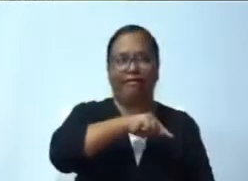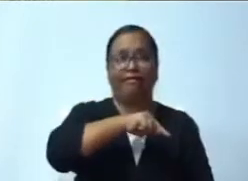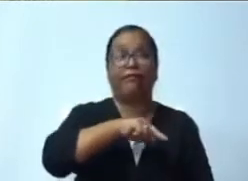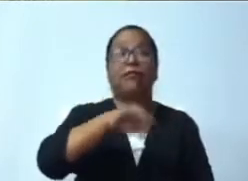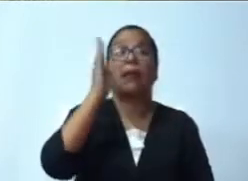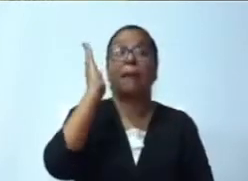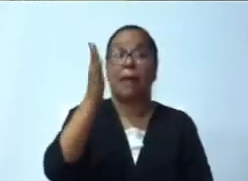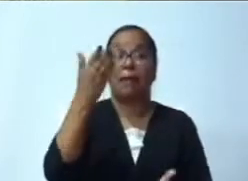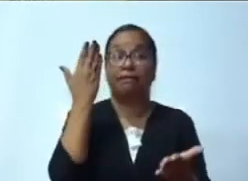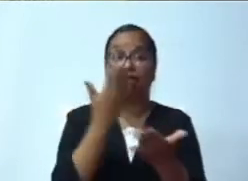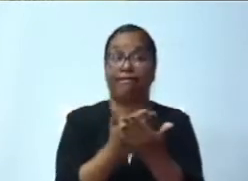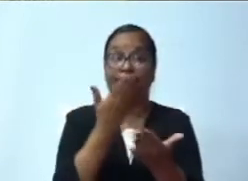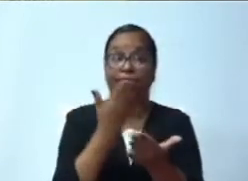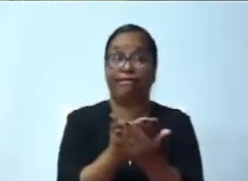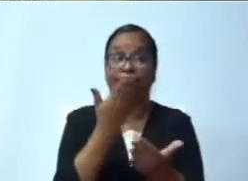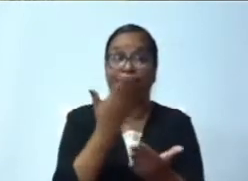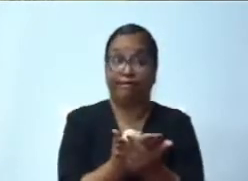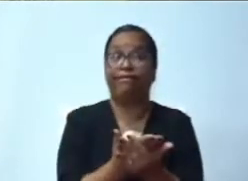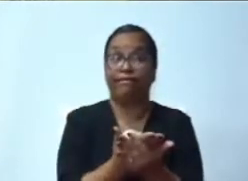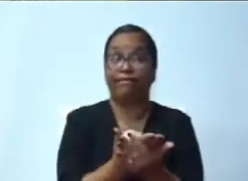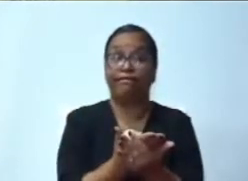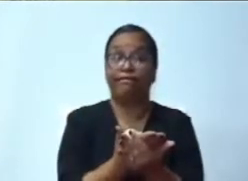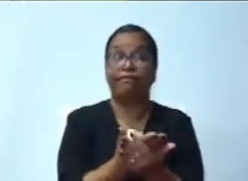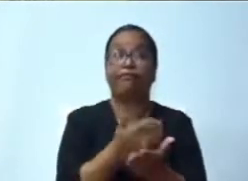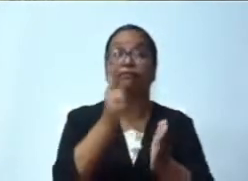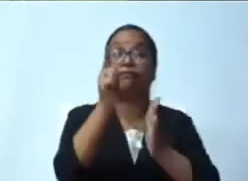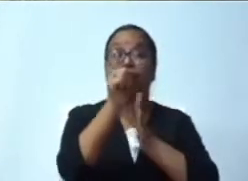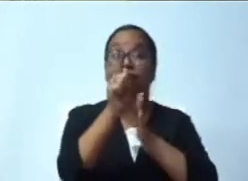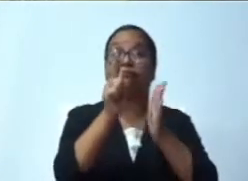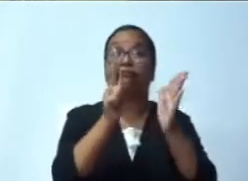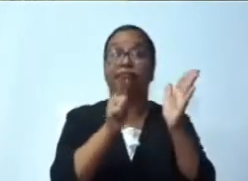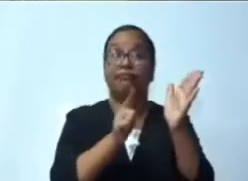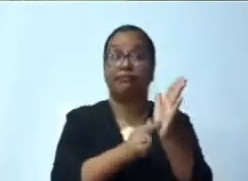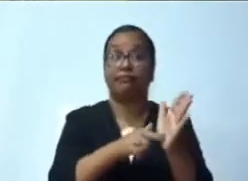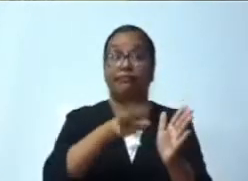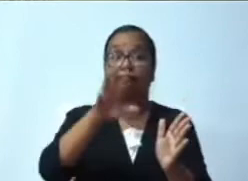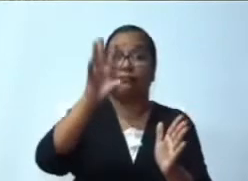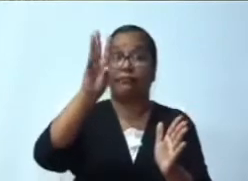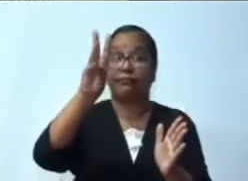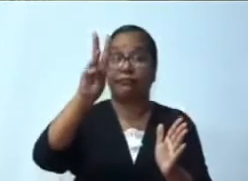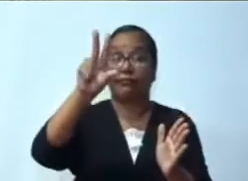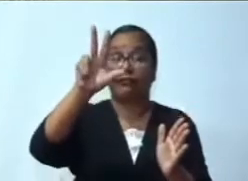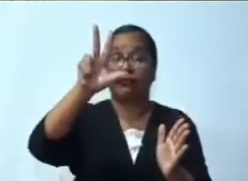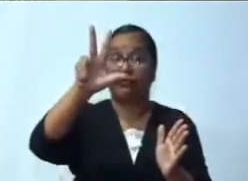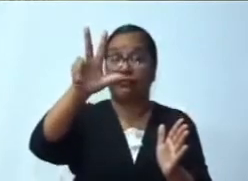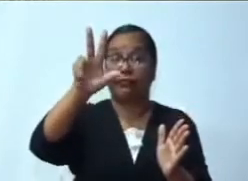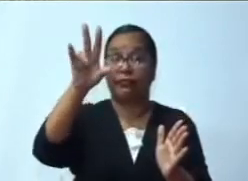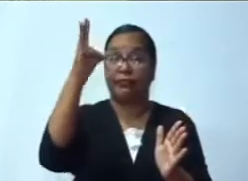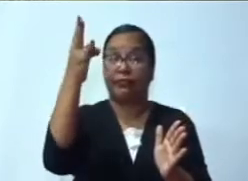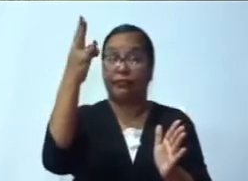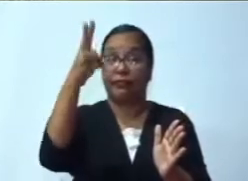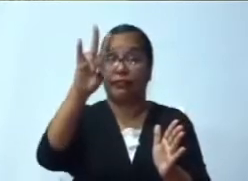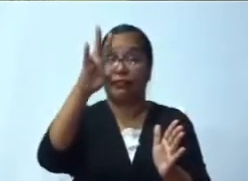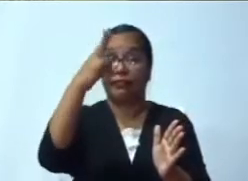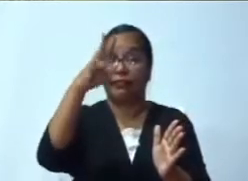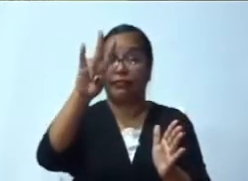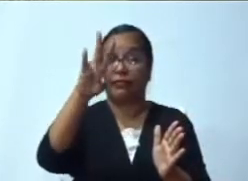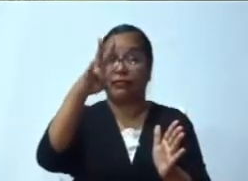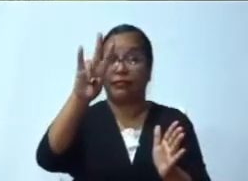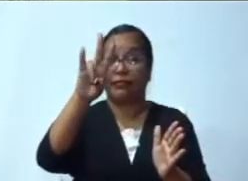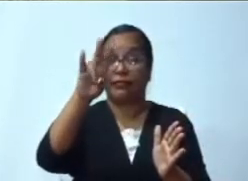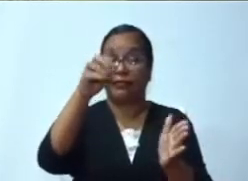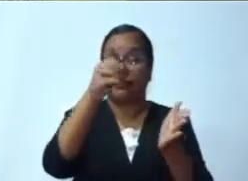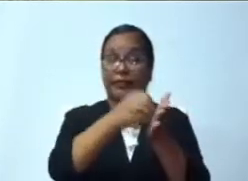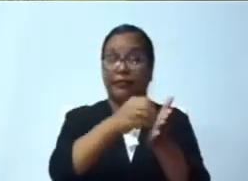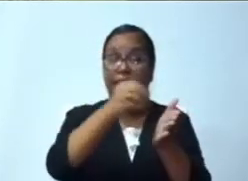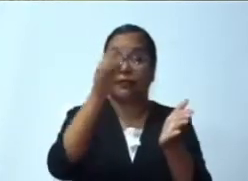La ley establece, la ley 6.3.17, establece dos pesos para el mantenimiento